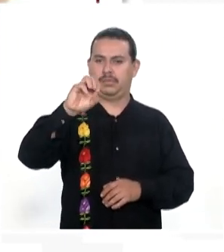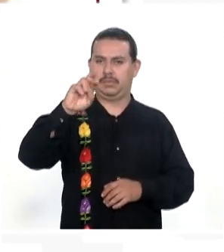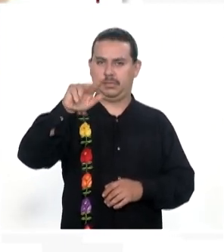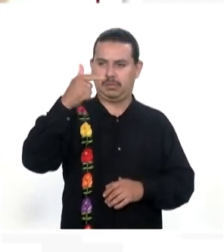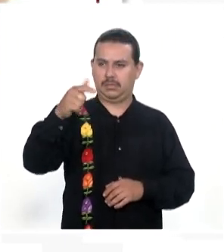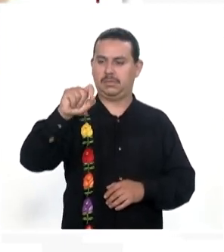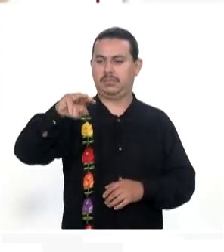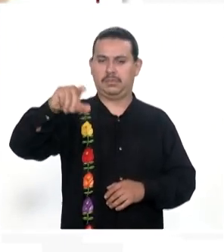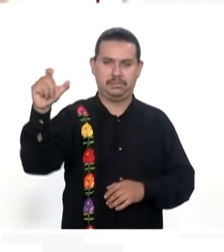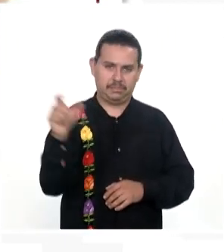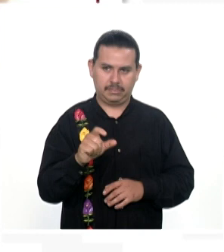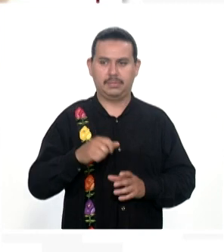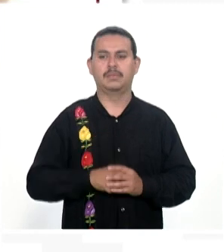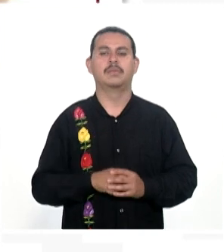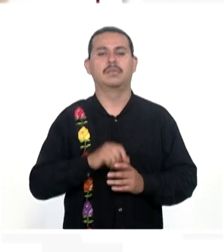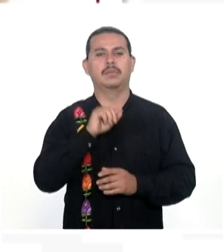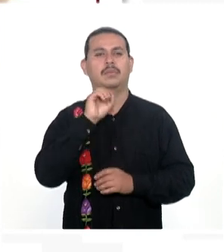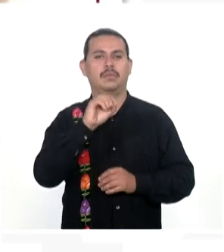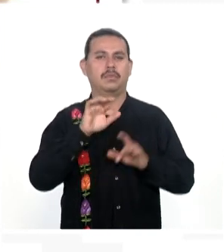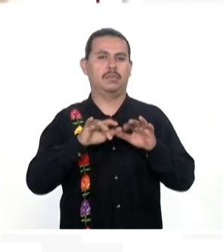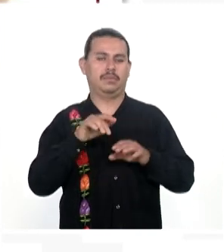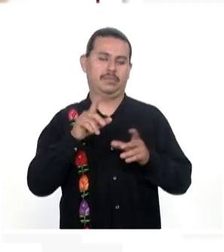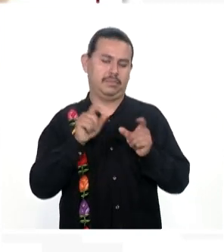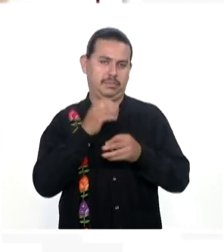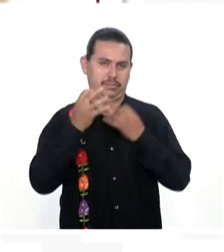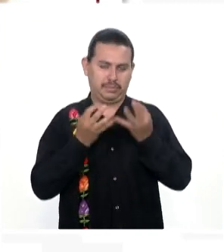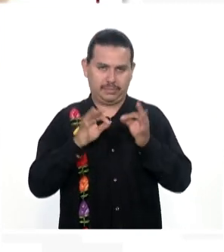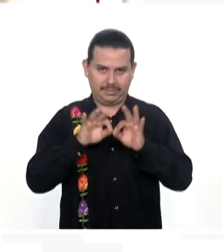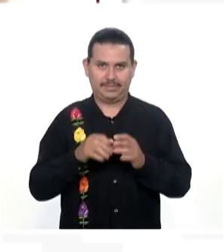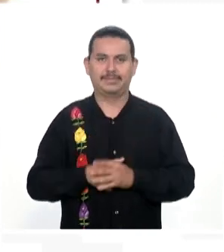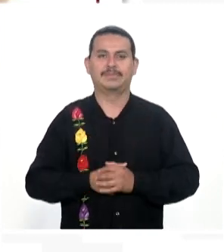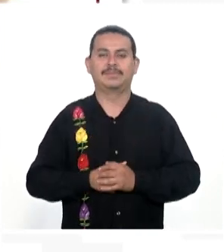.org.mx Corte B Noticias